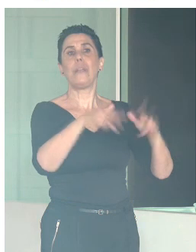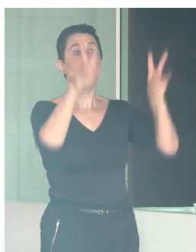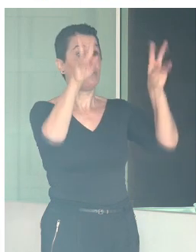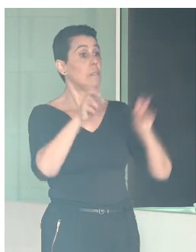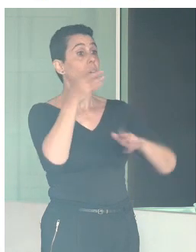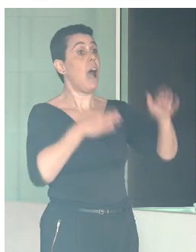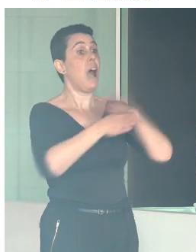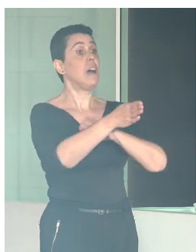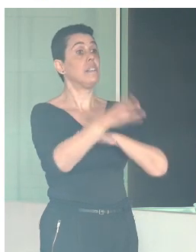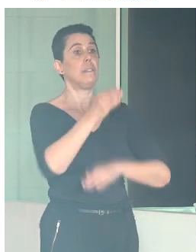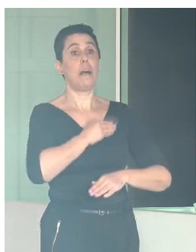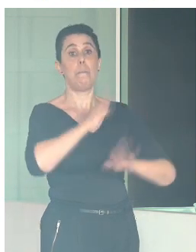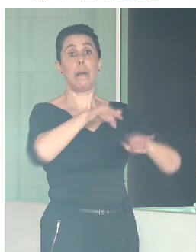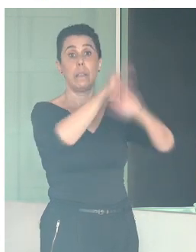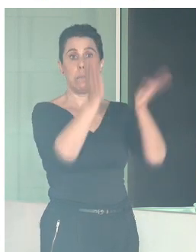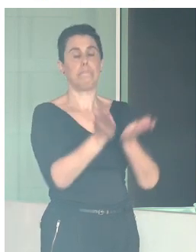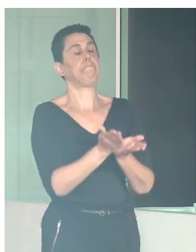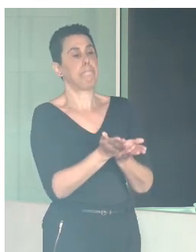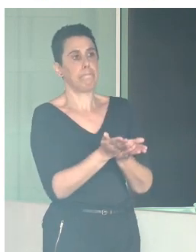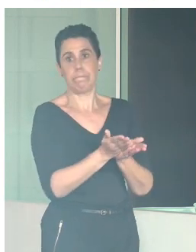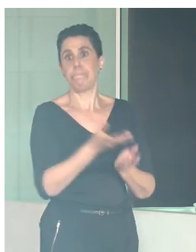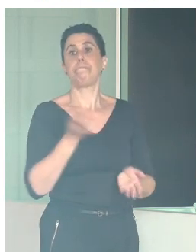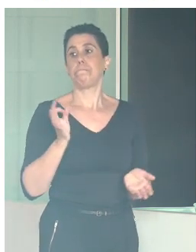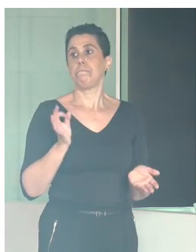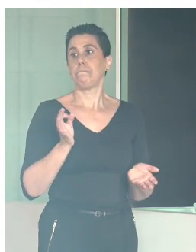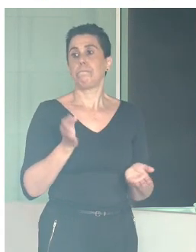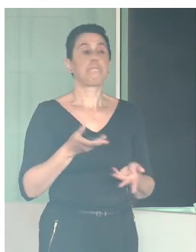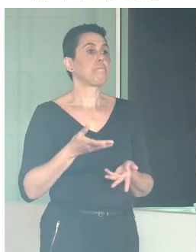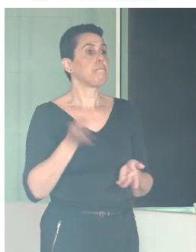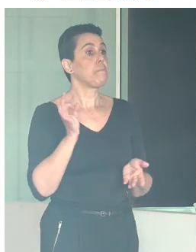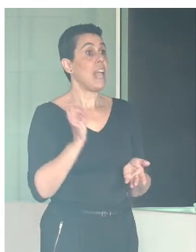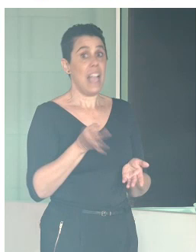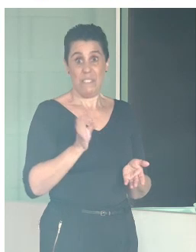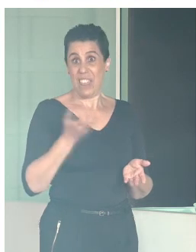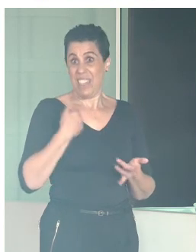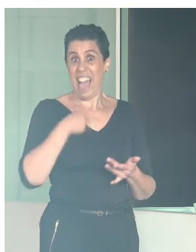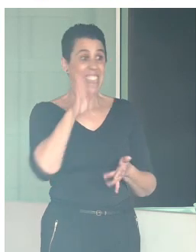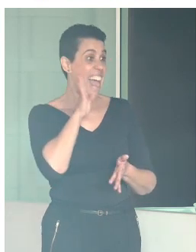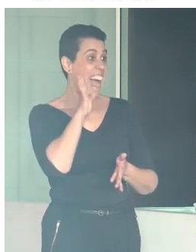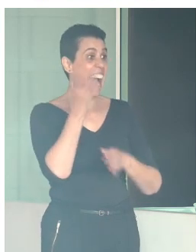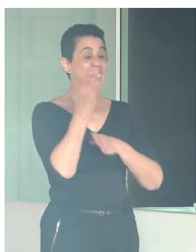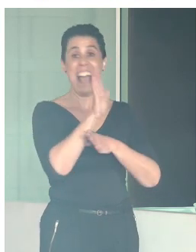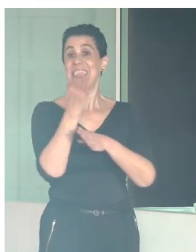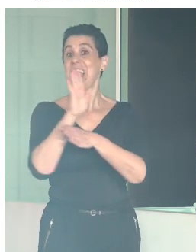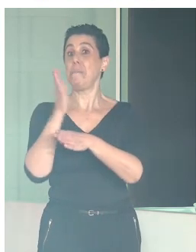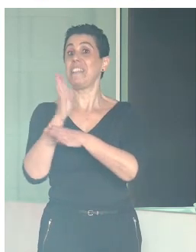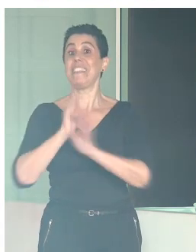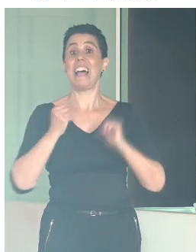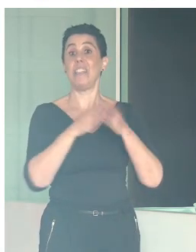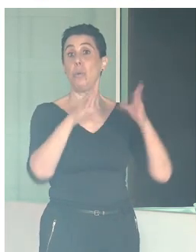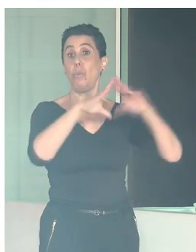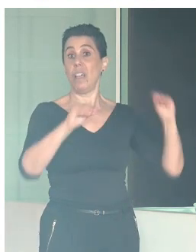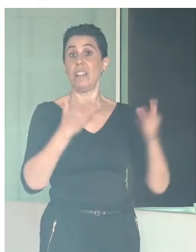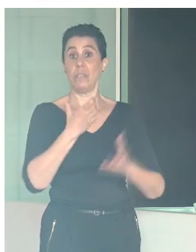mundial. Es verdad que llevamos, como han dicho los representantes de la Junta y del Ayuntamiento, que el encuentro de gestores